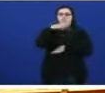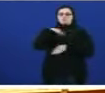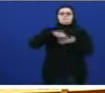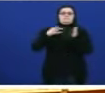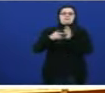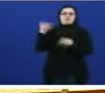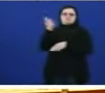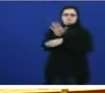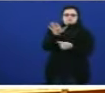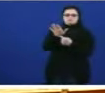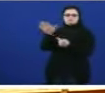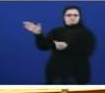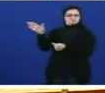plan.